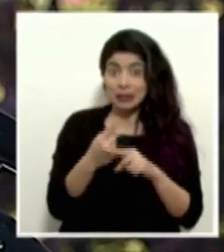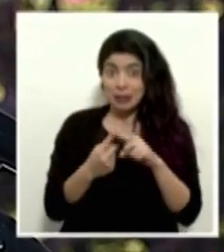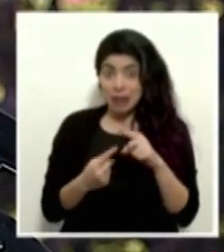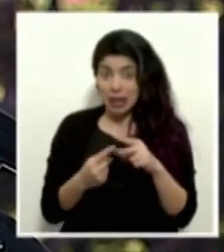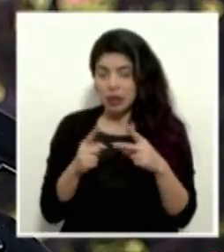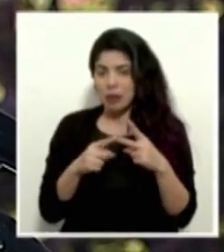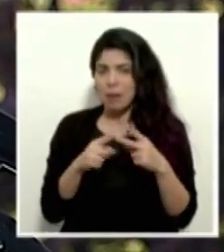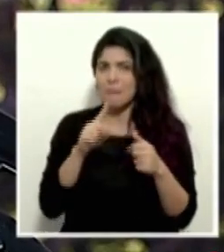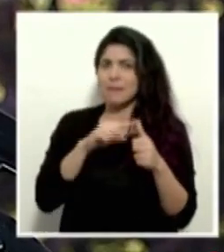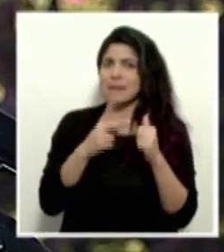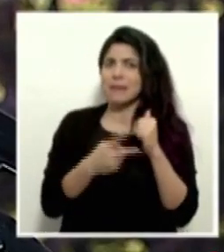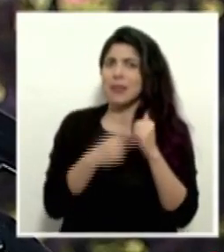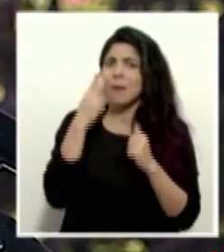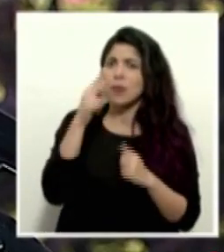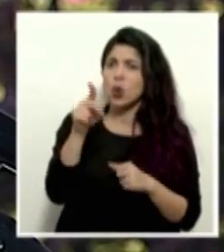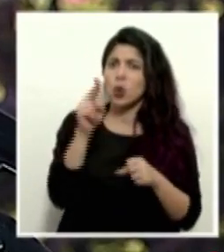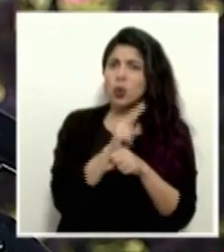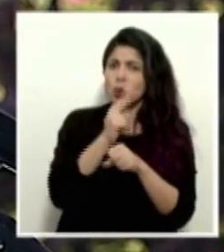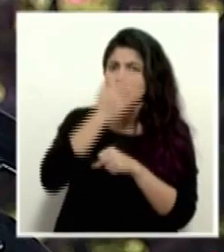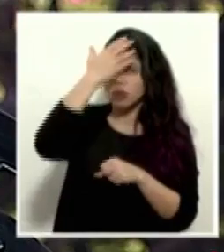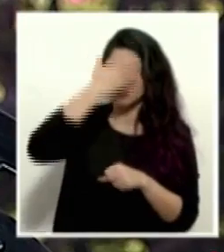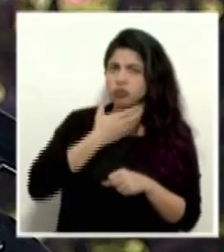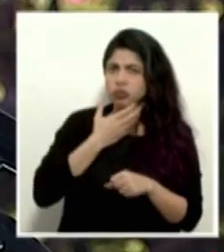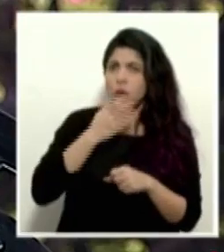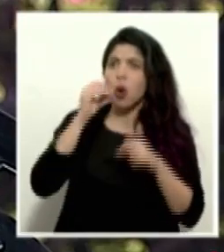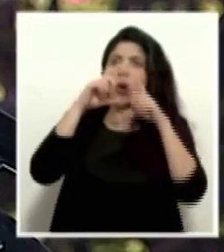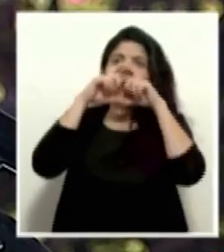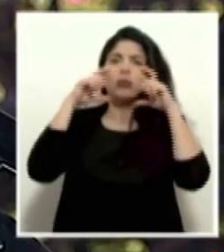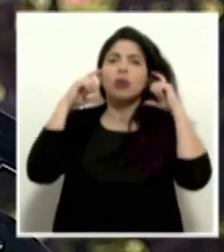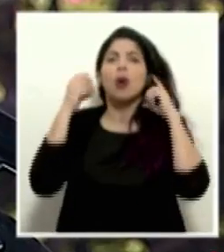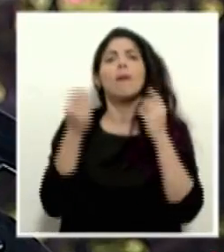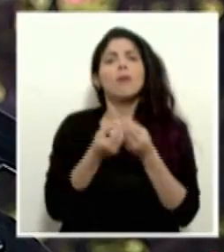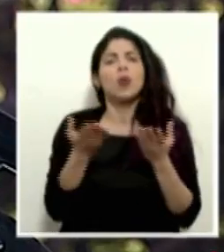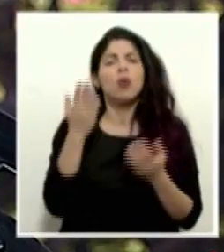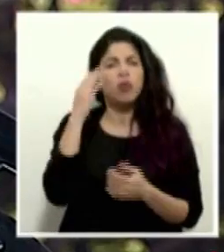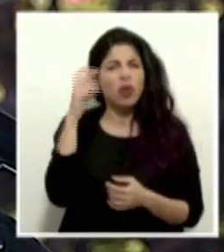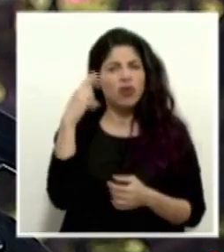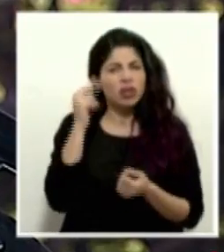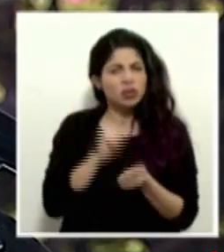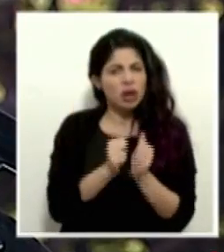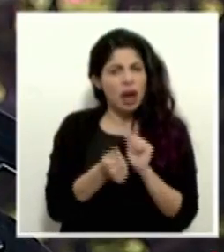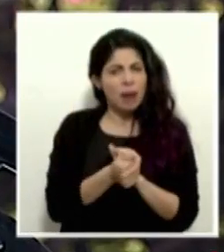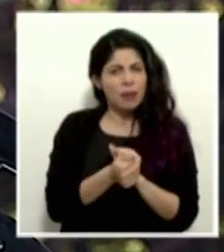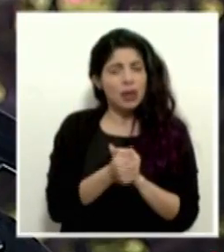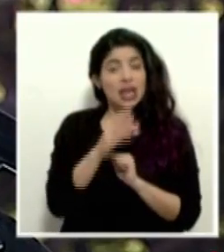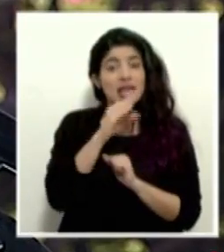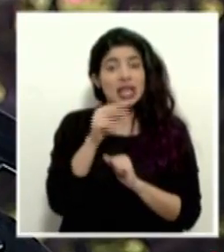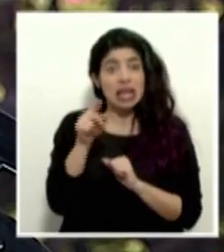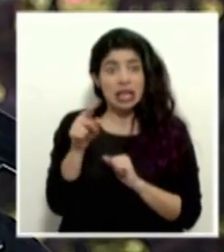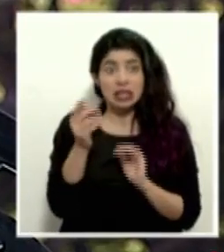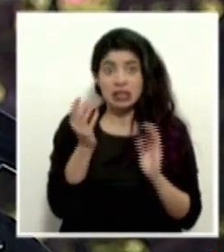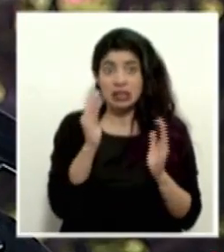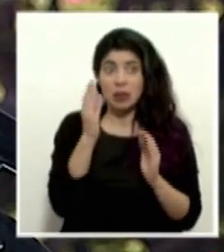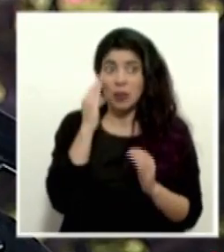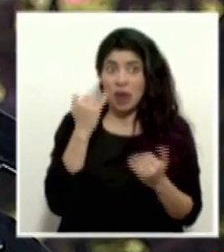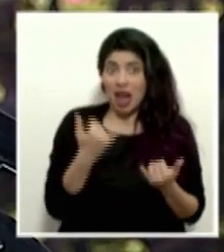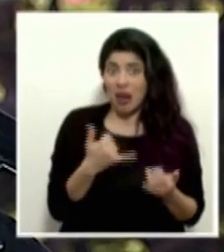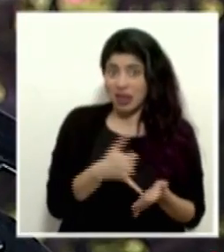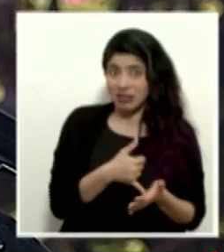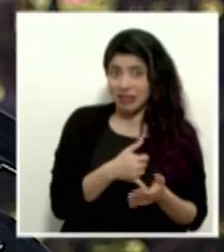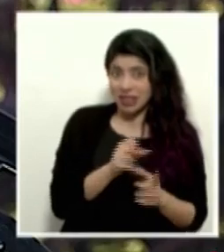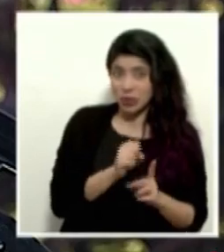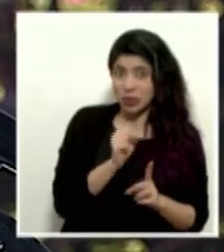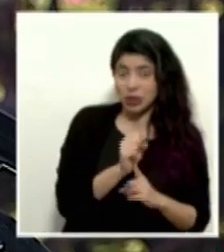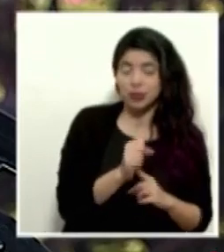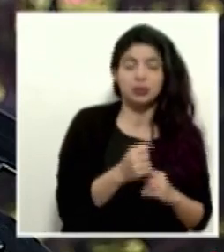yo creo que es la primera vez que los vemos con una careta o con una mascarilla públicamente. ¿A qué se debe ese cambio y si se asemeja a la gravedad que estamos pasando?